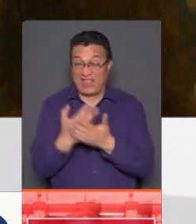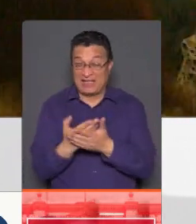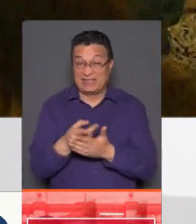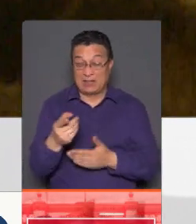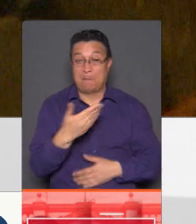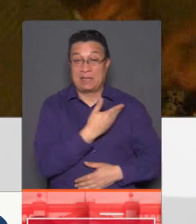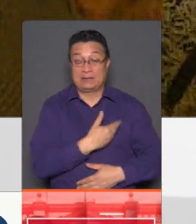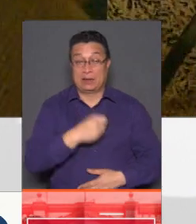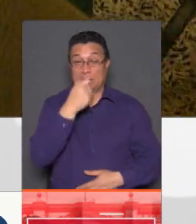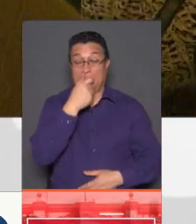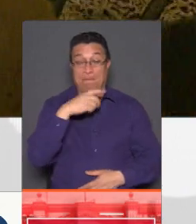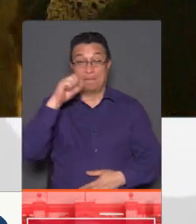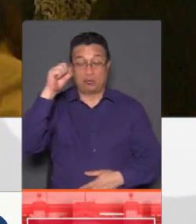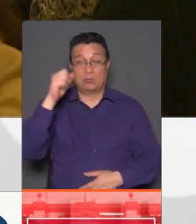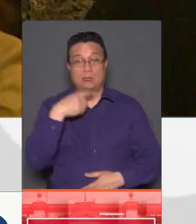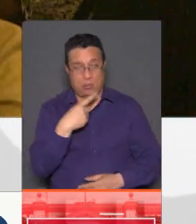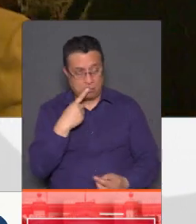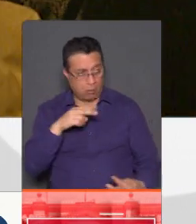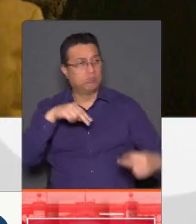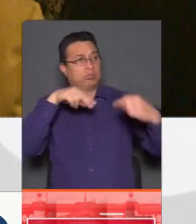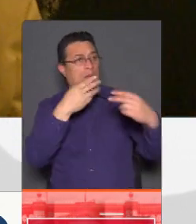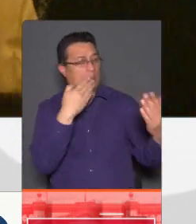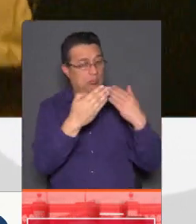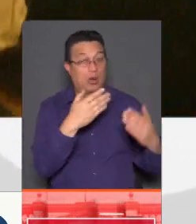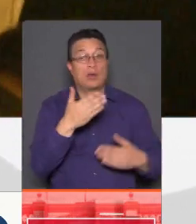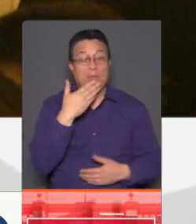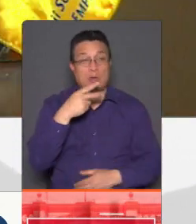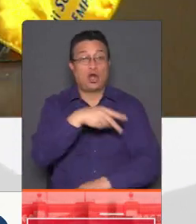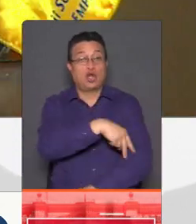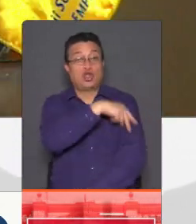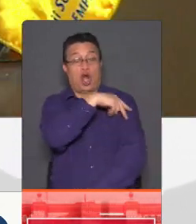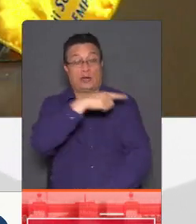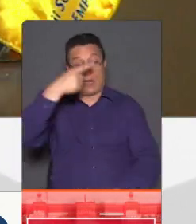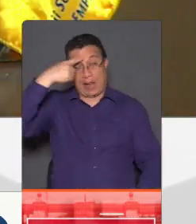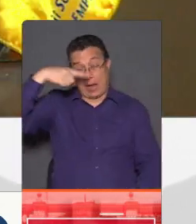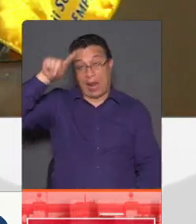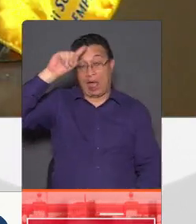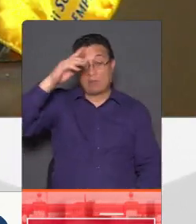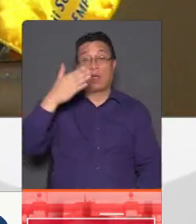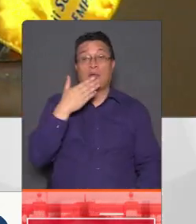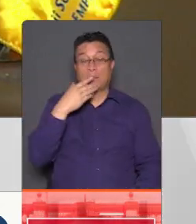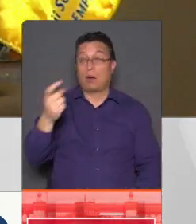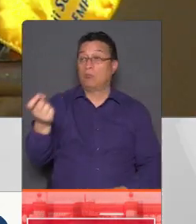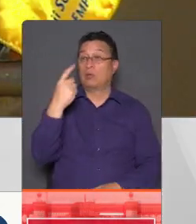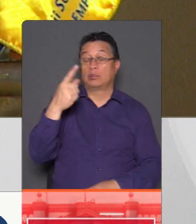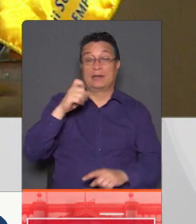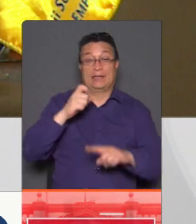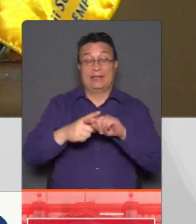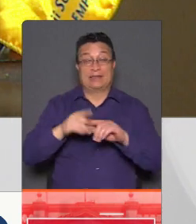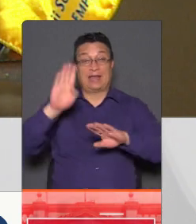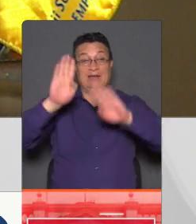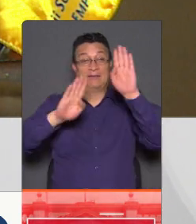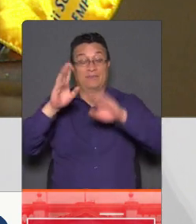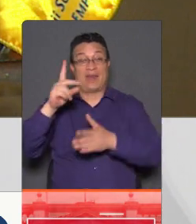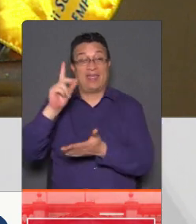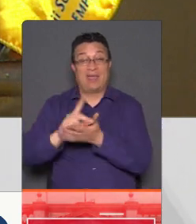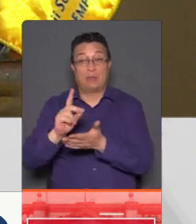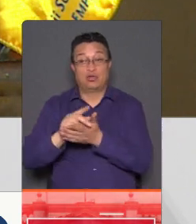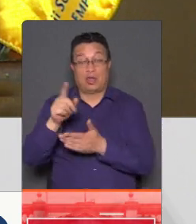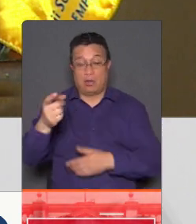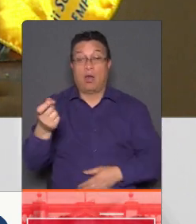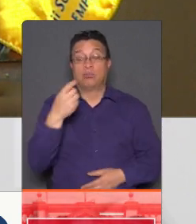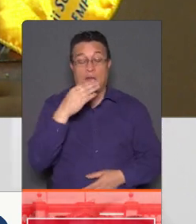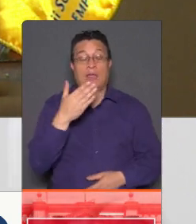Boric se enfrenta a personas hace pocos días cuando estuvo en el norte, en Calama, por ejemplo, fue increpado por un ex candidato a diputado en un restaurante, una imagen muy